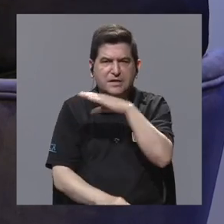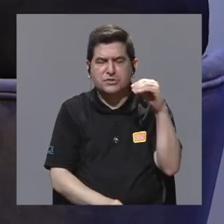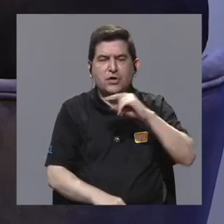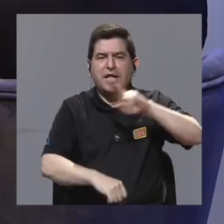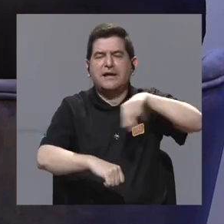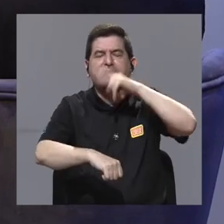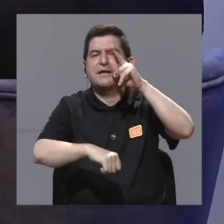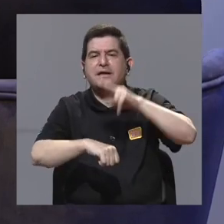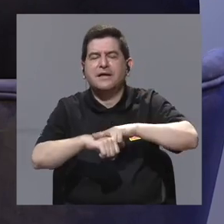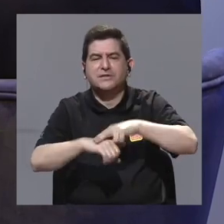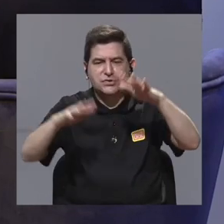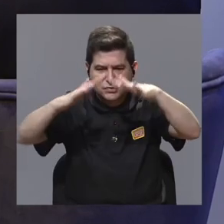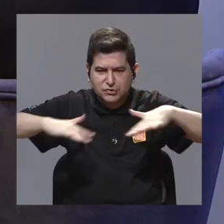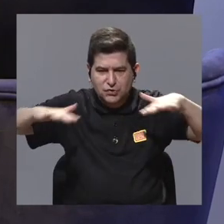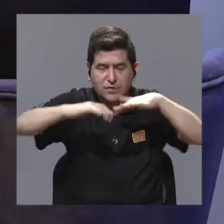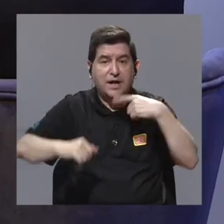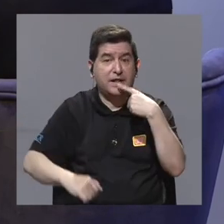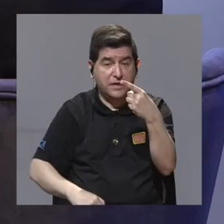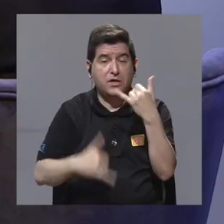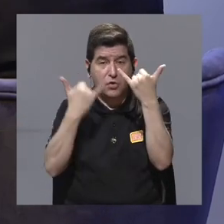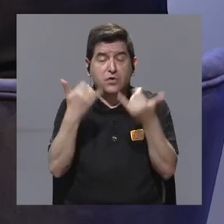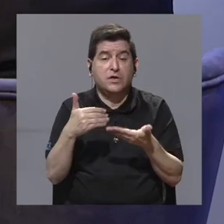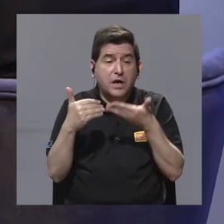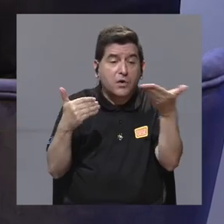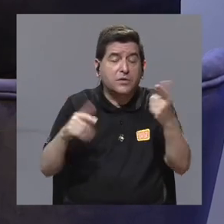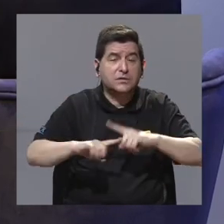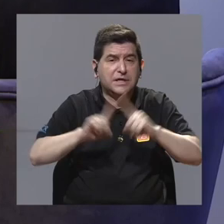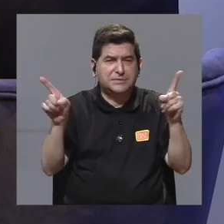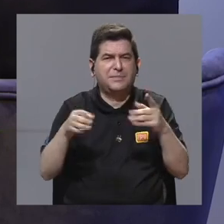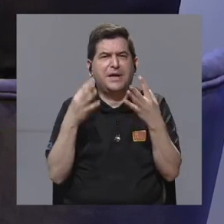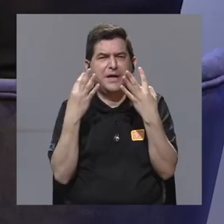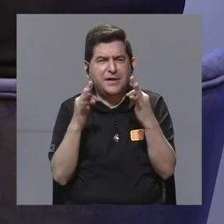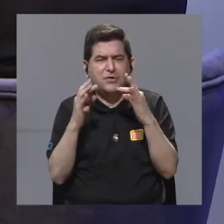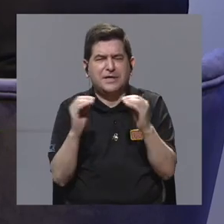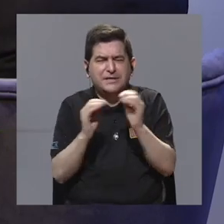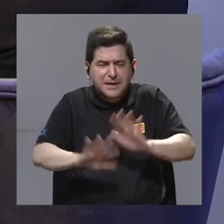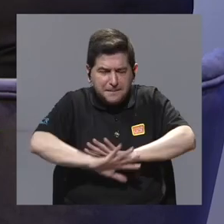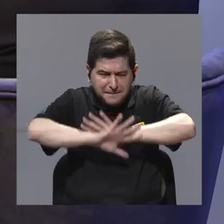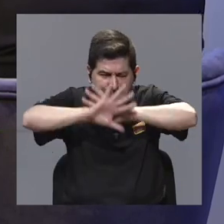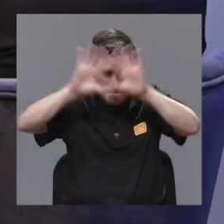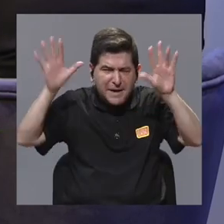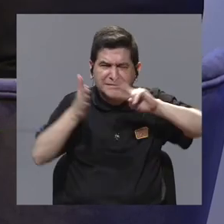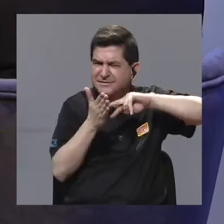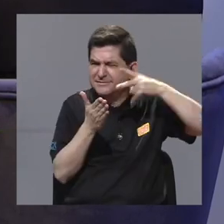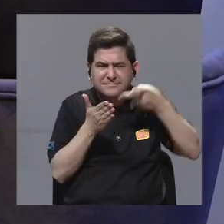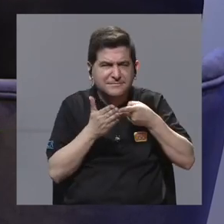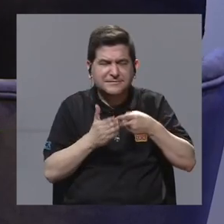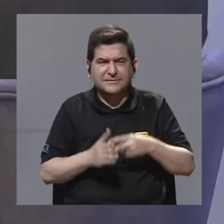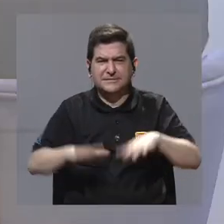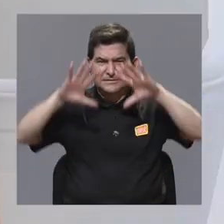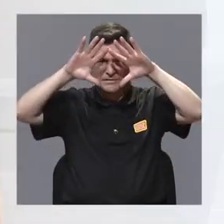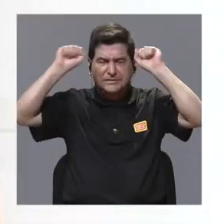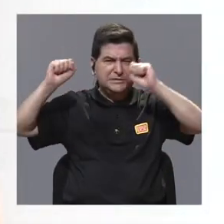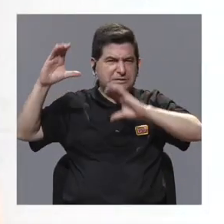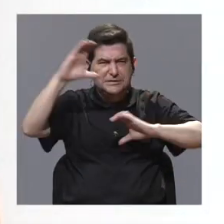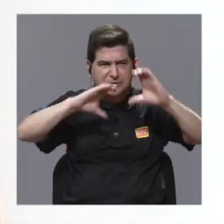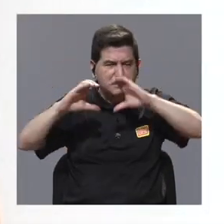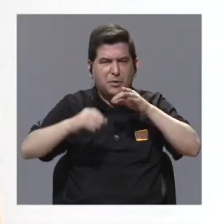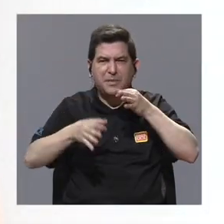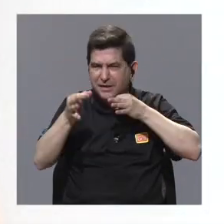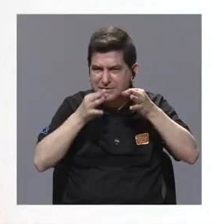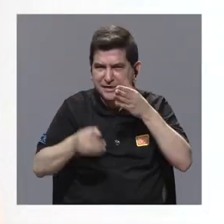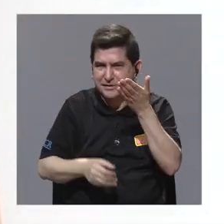a nivel nacional. Usted ha mencionado algunas cositas, pero como para que nos quede más claro qué es esto de diplomacia